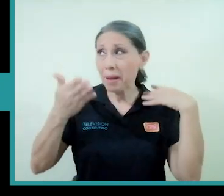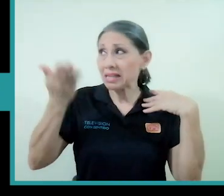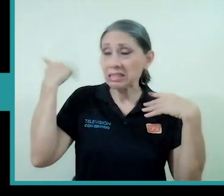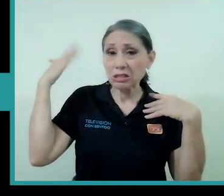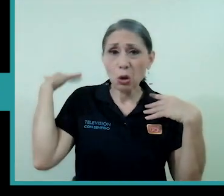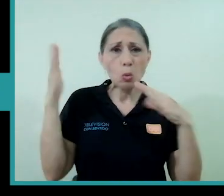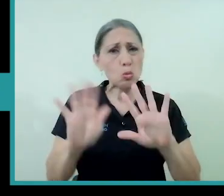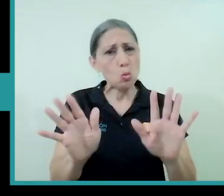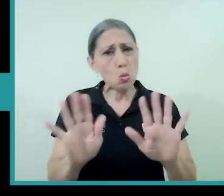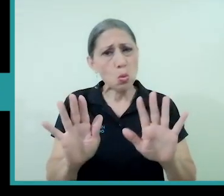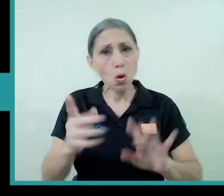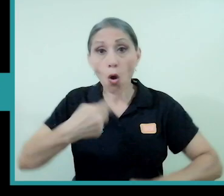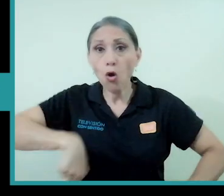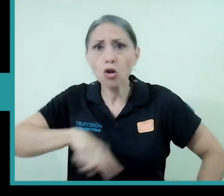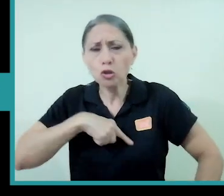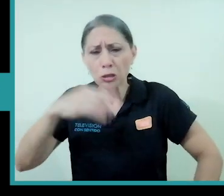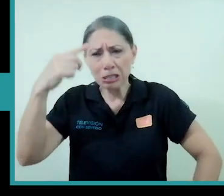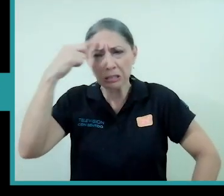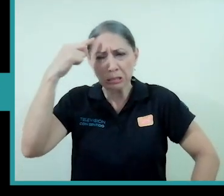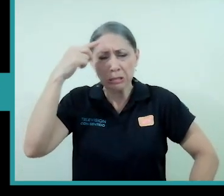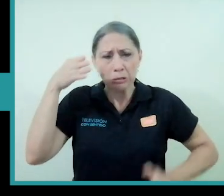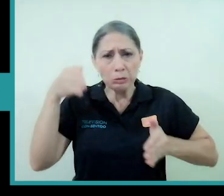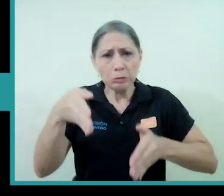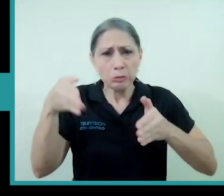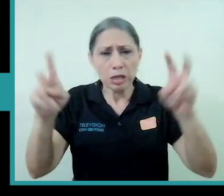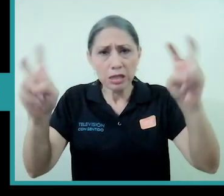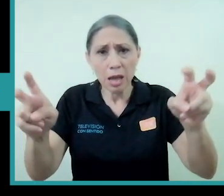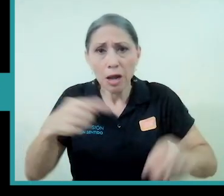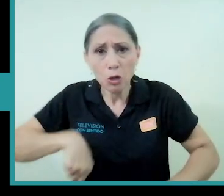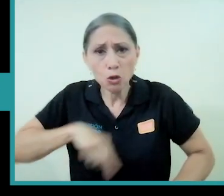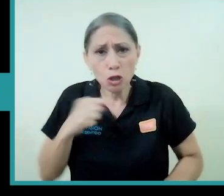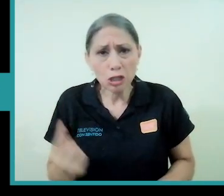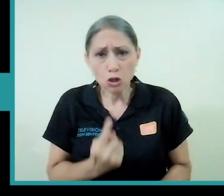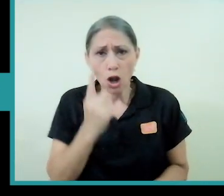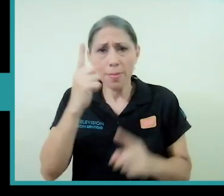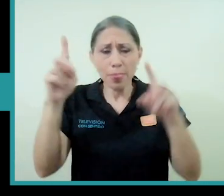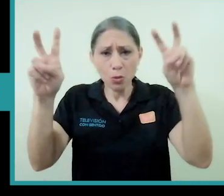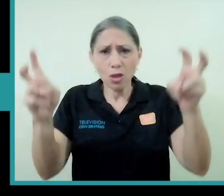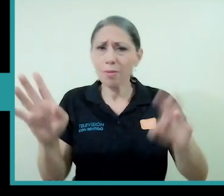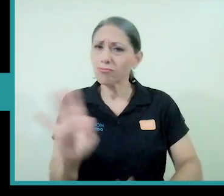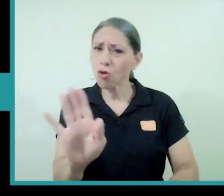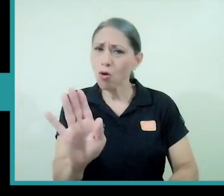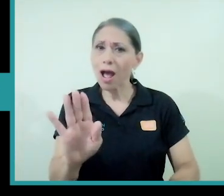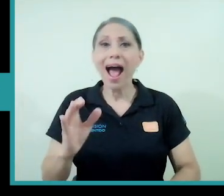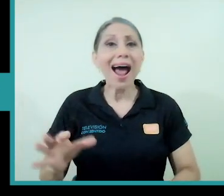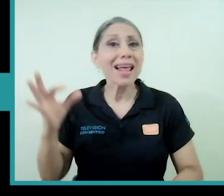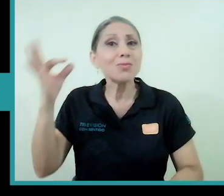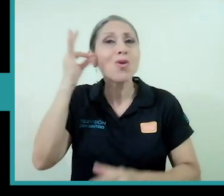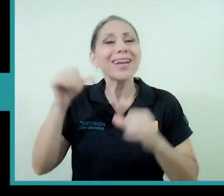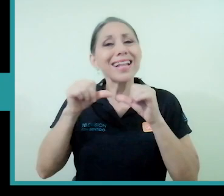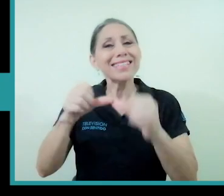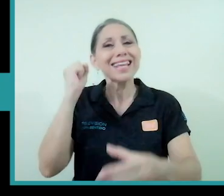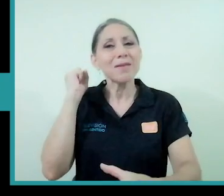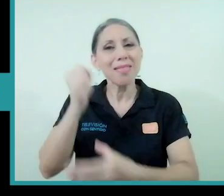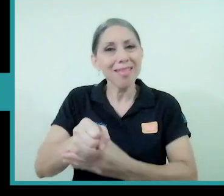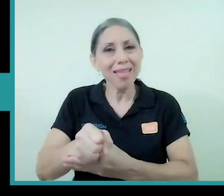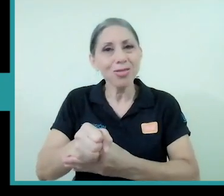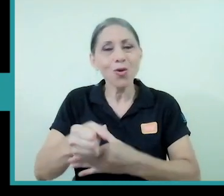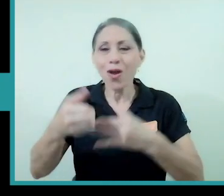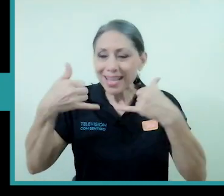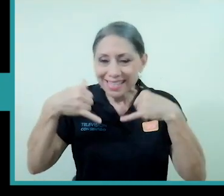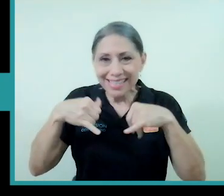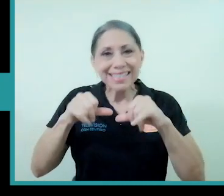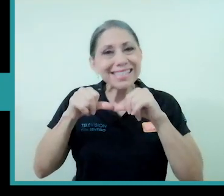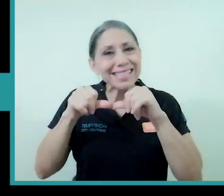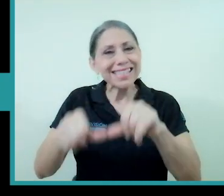obsesionadas con el tema y seamos monotemáticas sino que a las mujeres las siguen matando a las mujeres las siguen violentando a las mujeres las